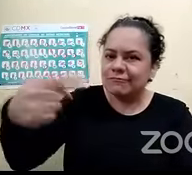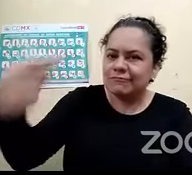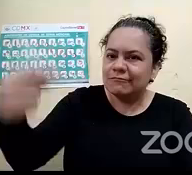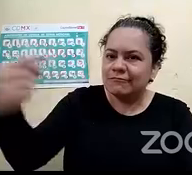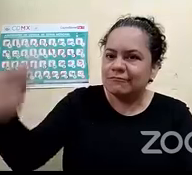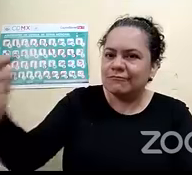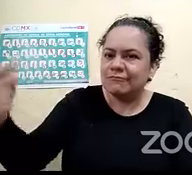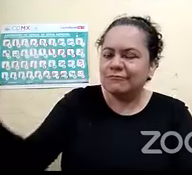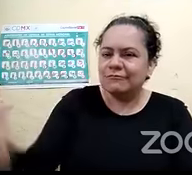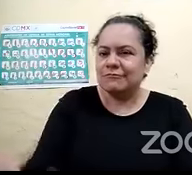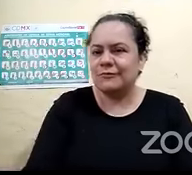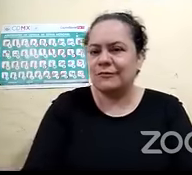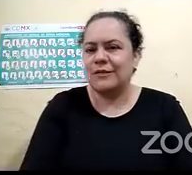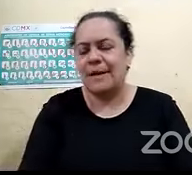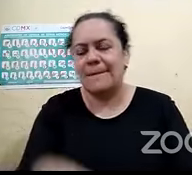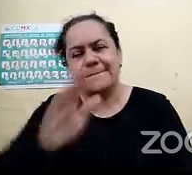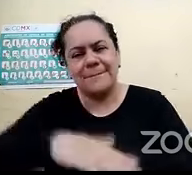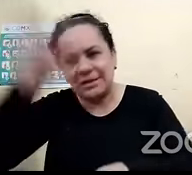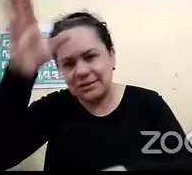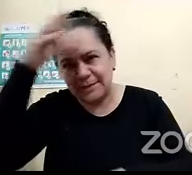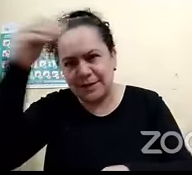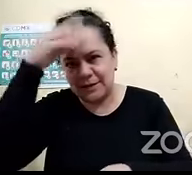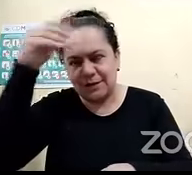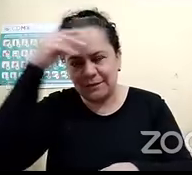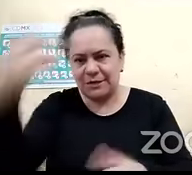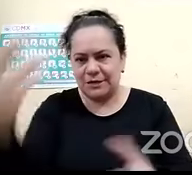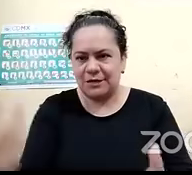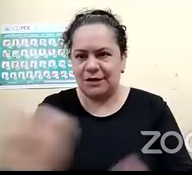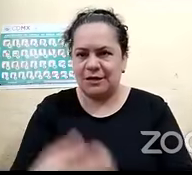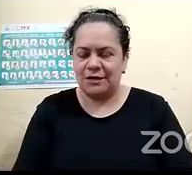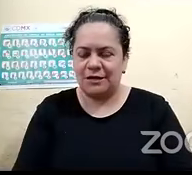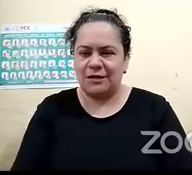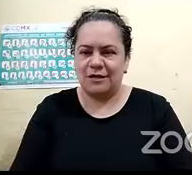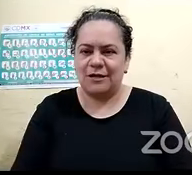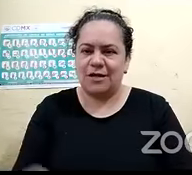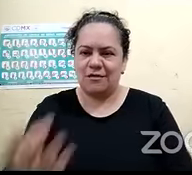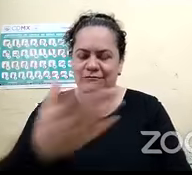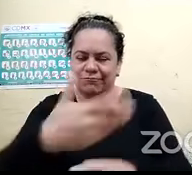estaremos trabajando para que el mundo sea más incluyente